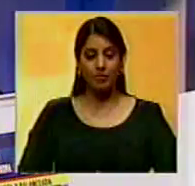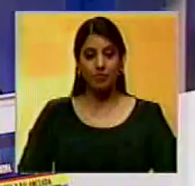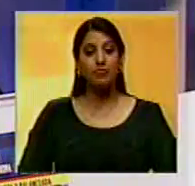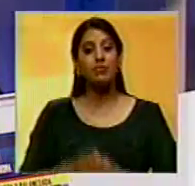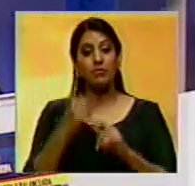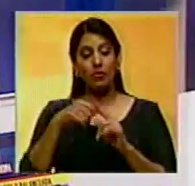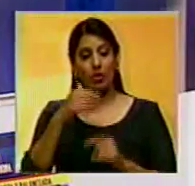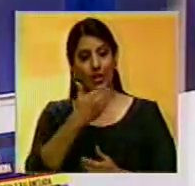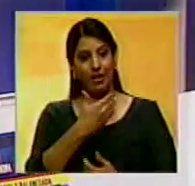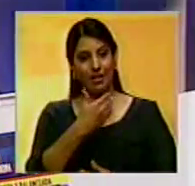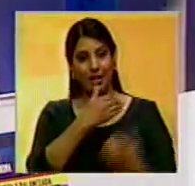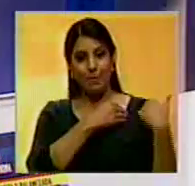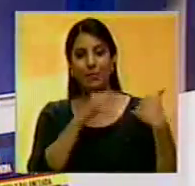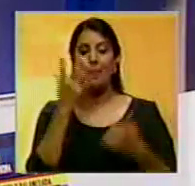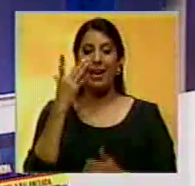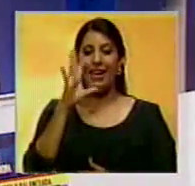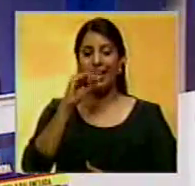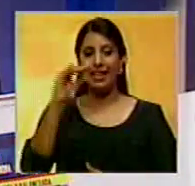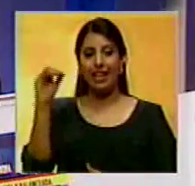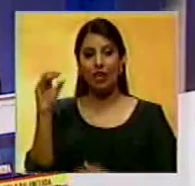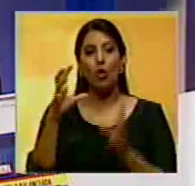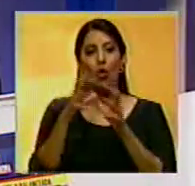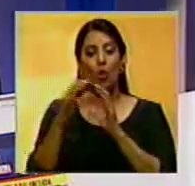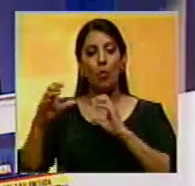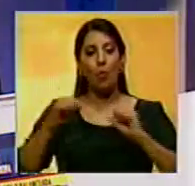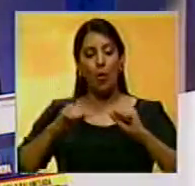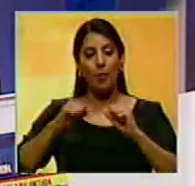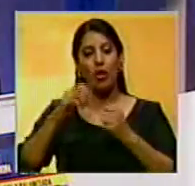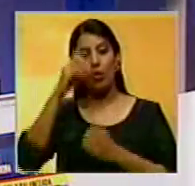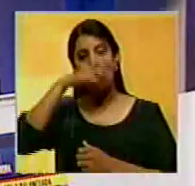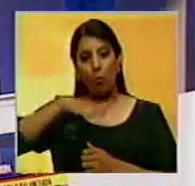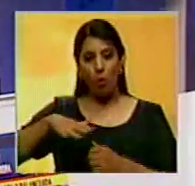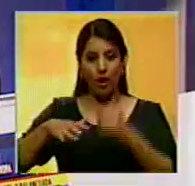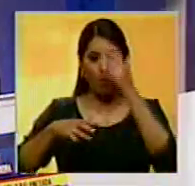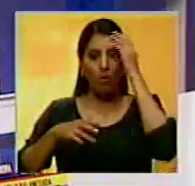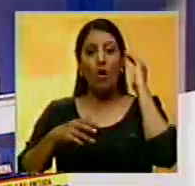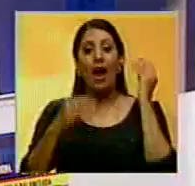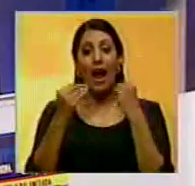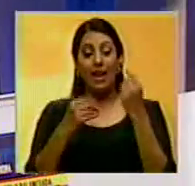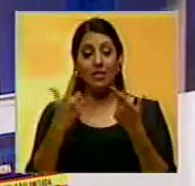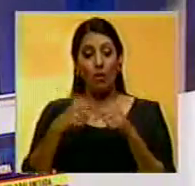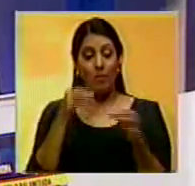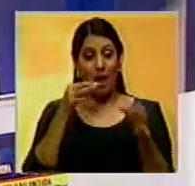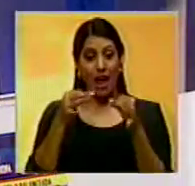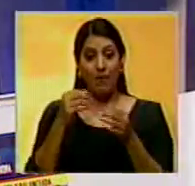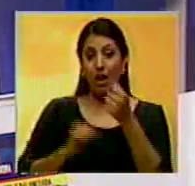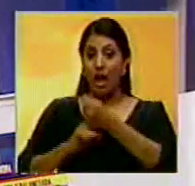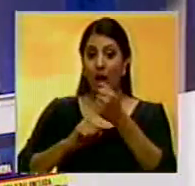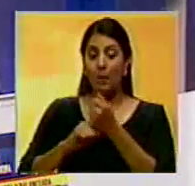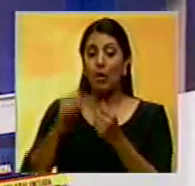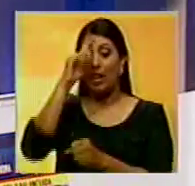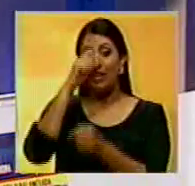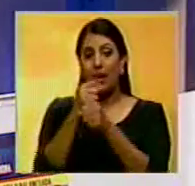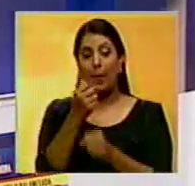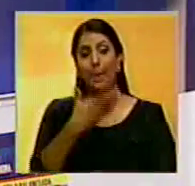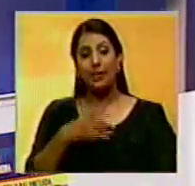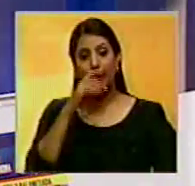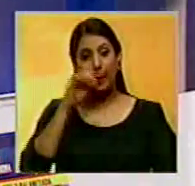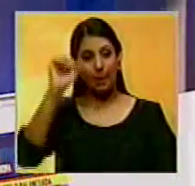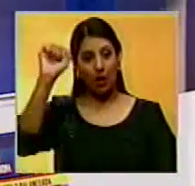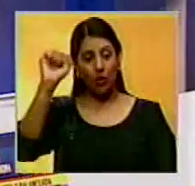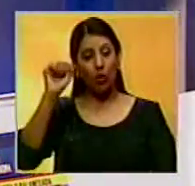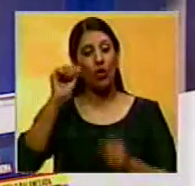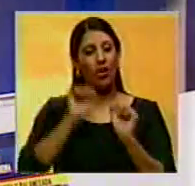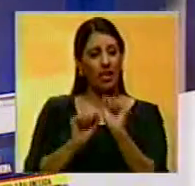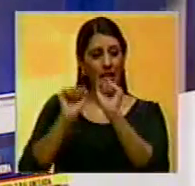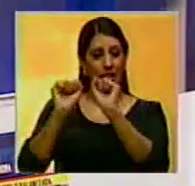Una representación de más de 500 movimientos populares del continente americano realizaron una declaración en apoyo a la gestión del presidente Nicolás Maduro